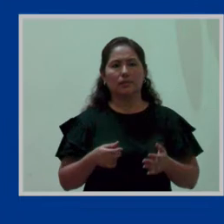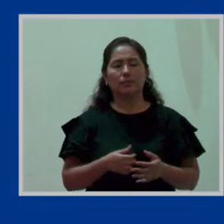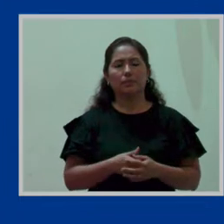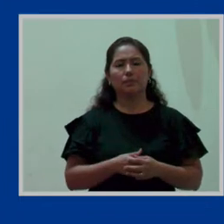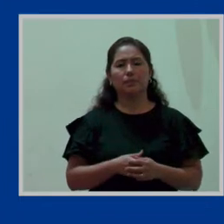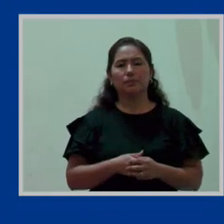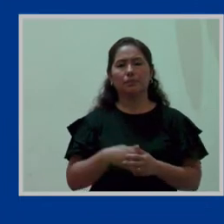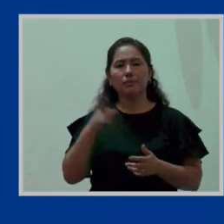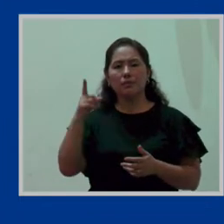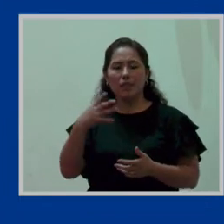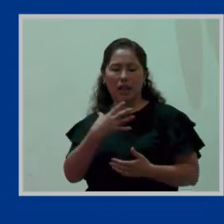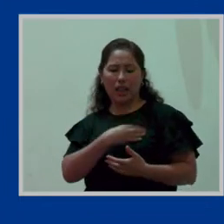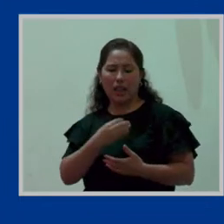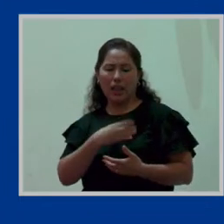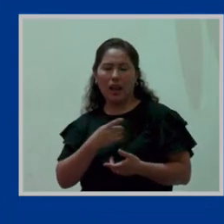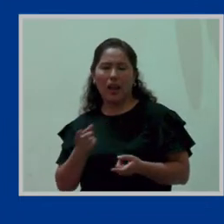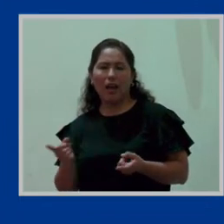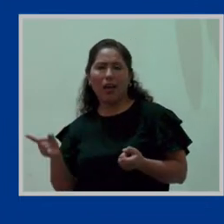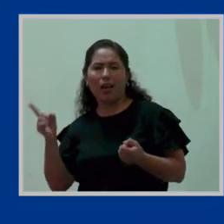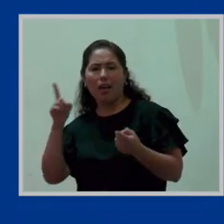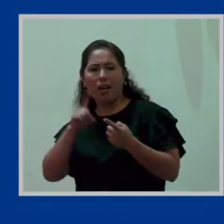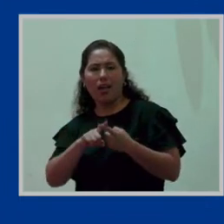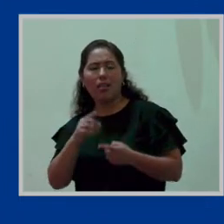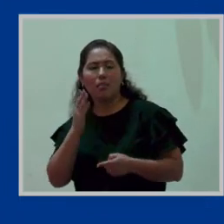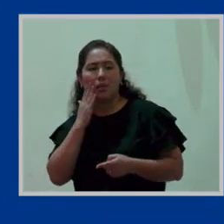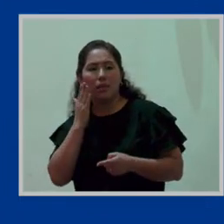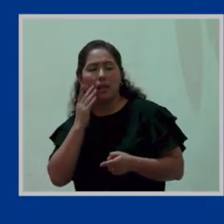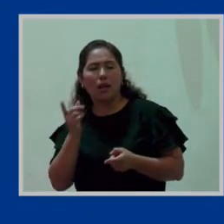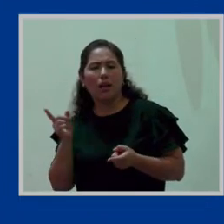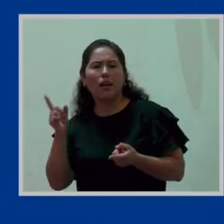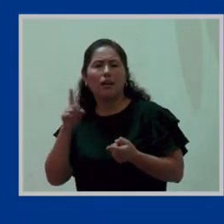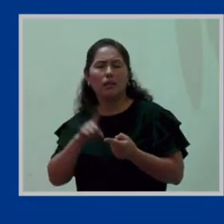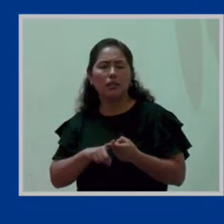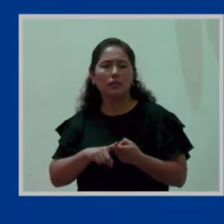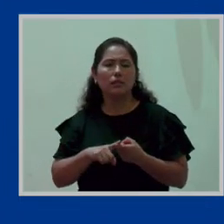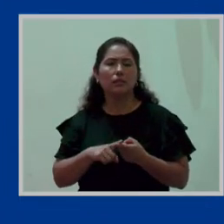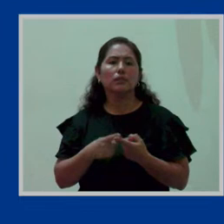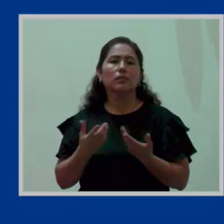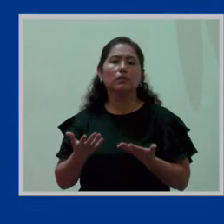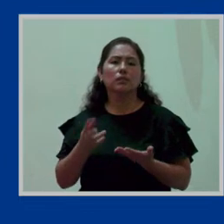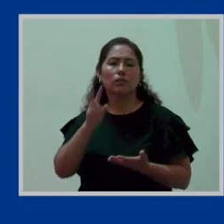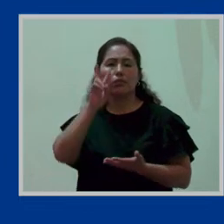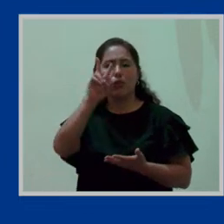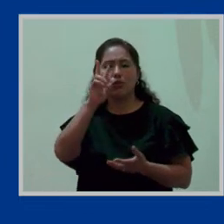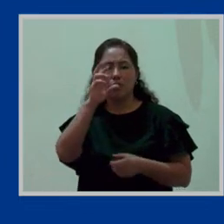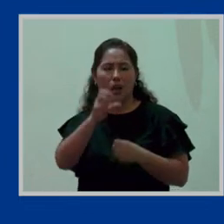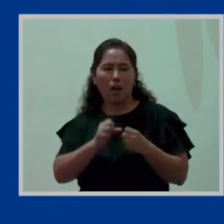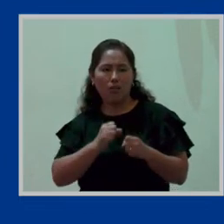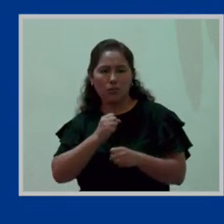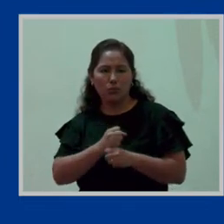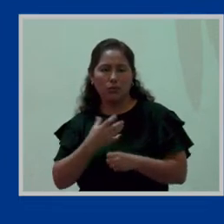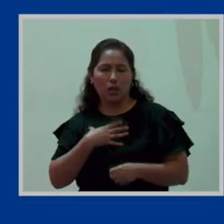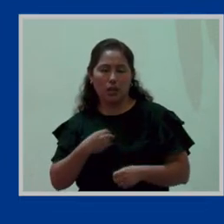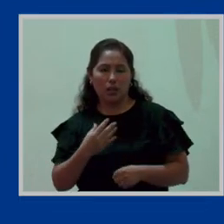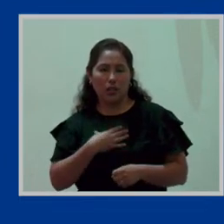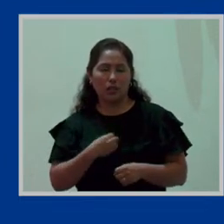La lactancia materna es hasta los dos años de edad